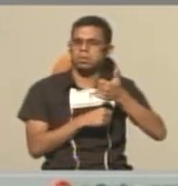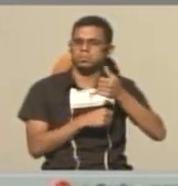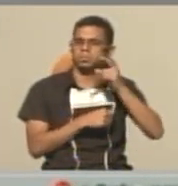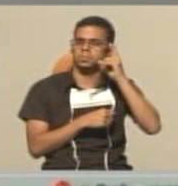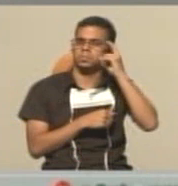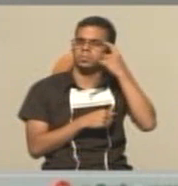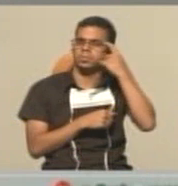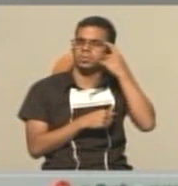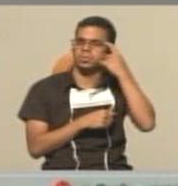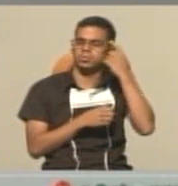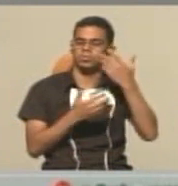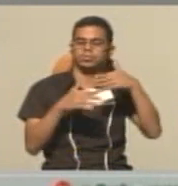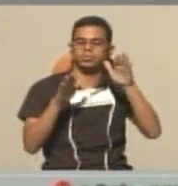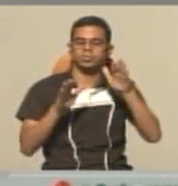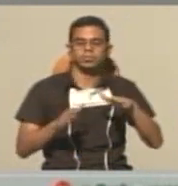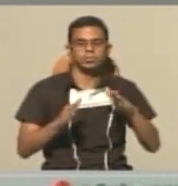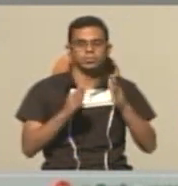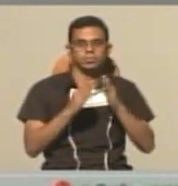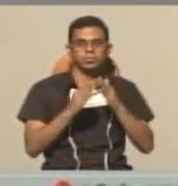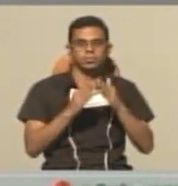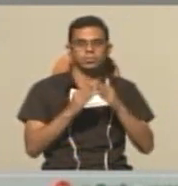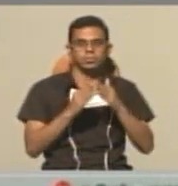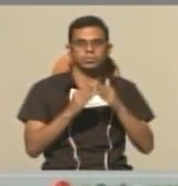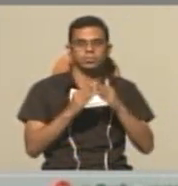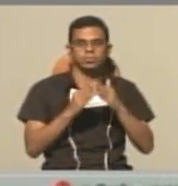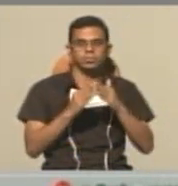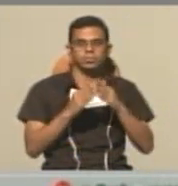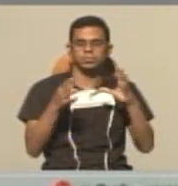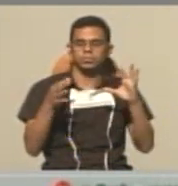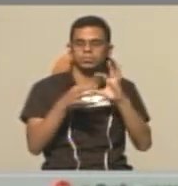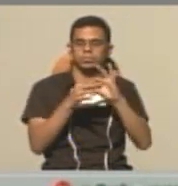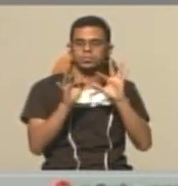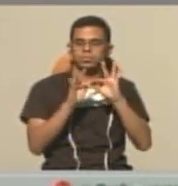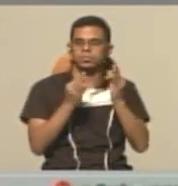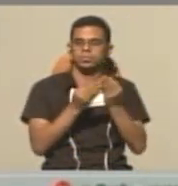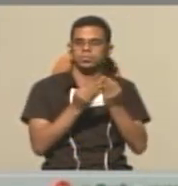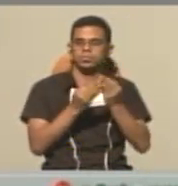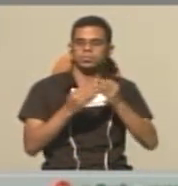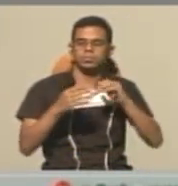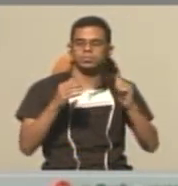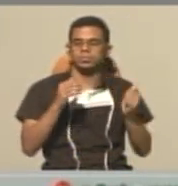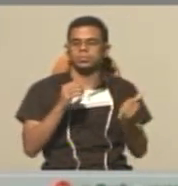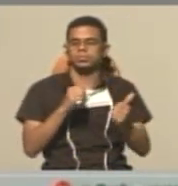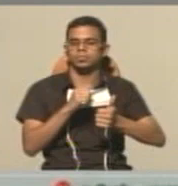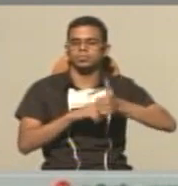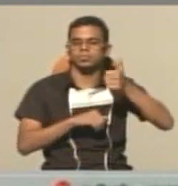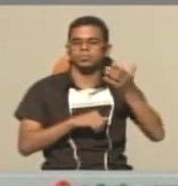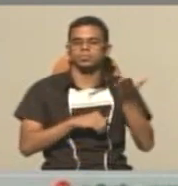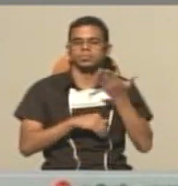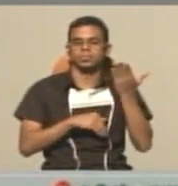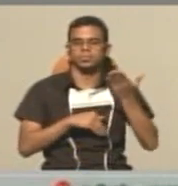que quedarnos en casa en unión familiar es lo más importante.